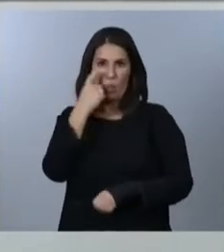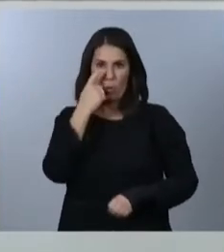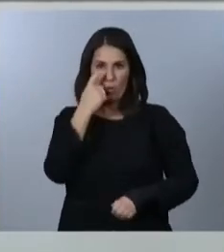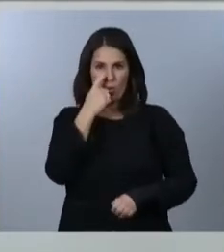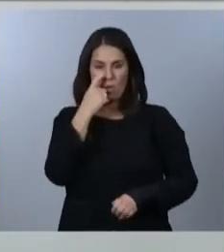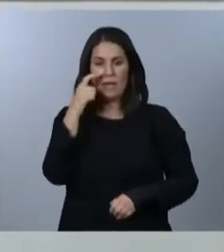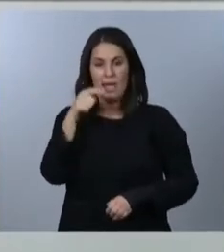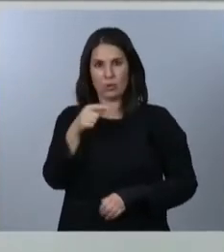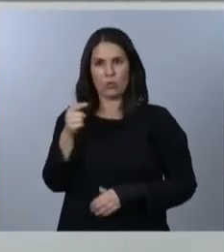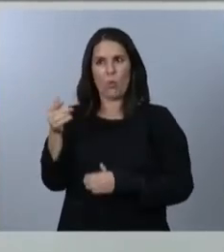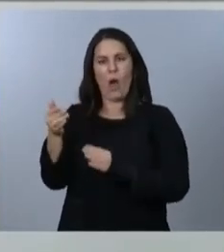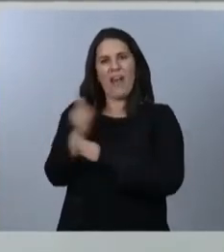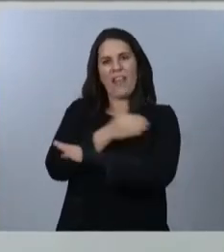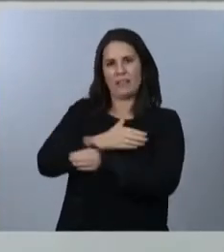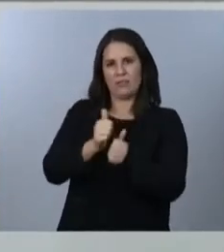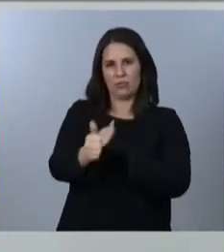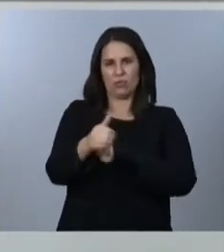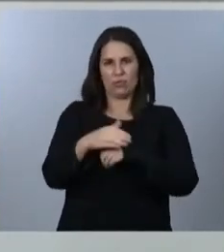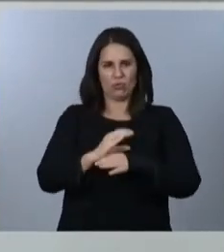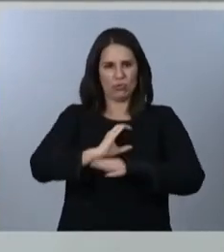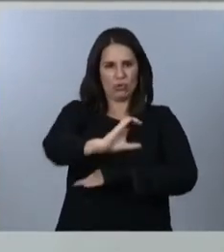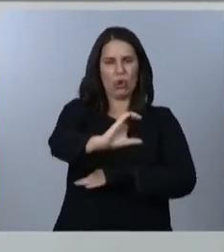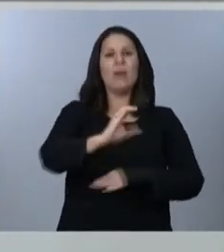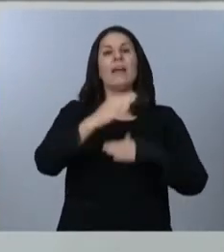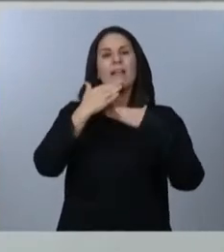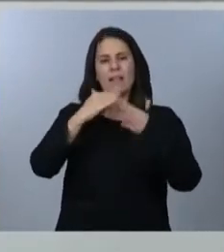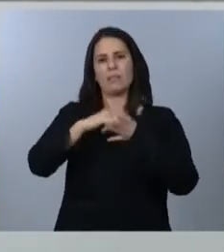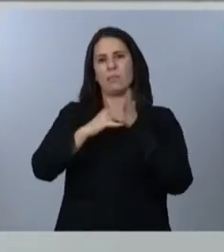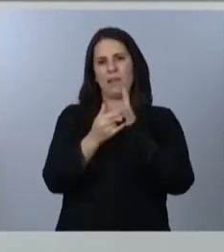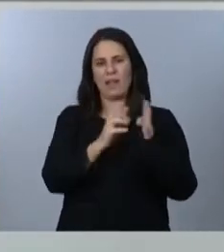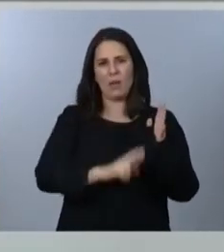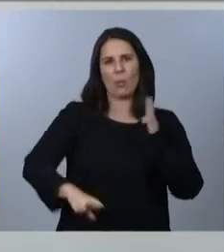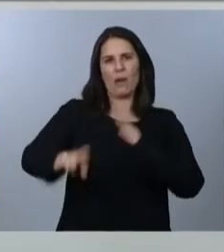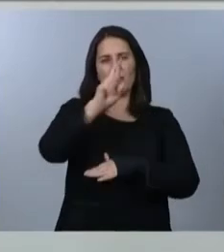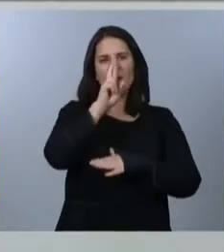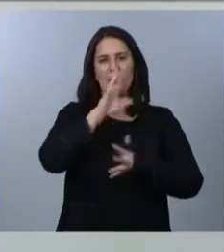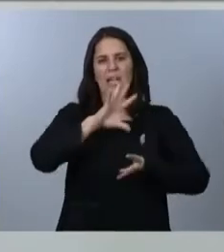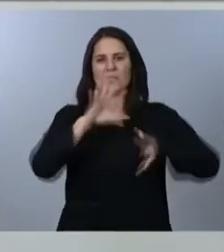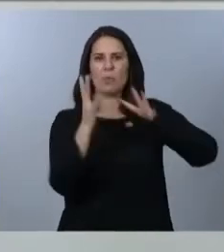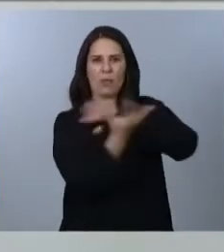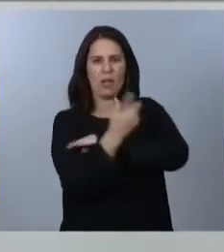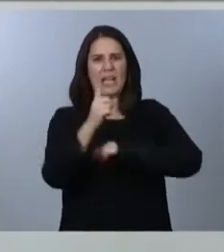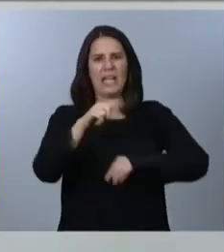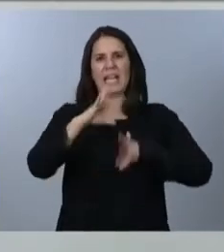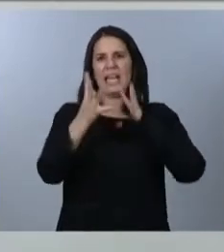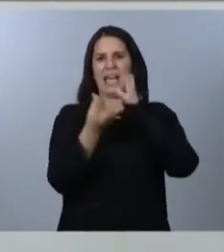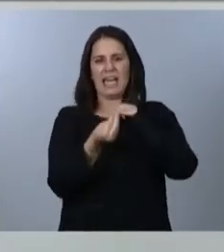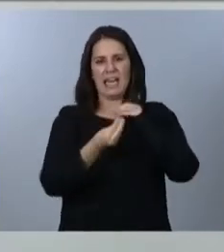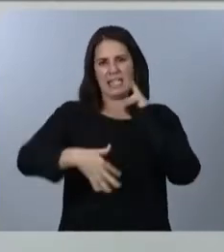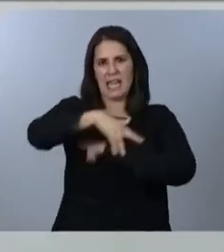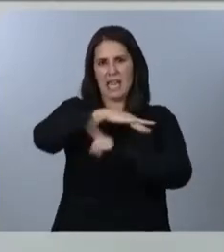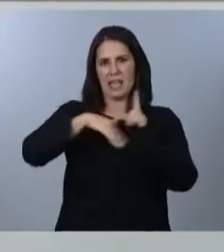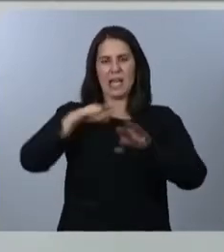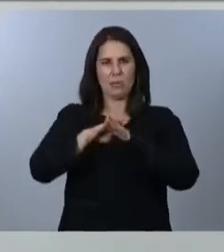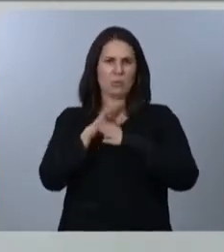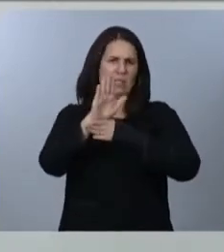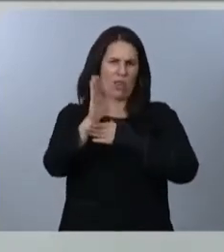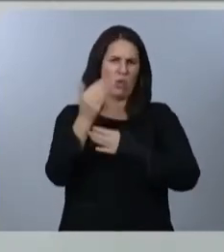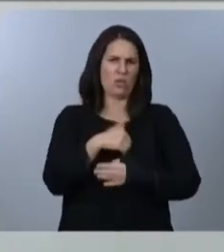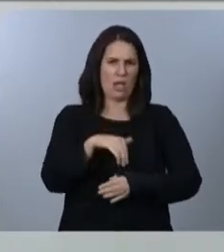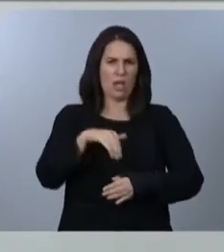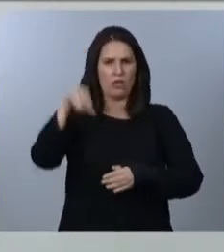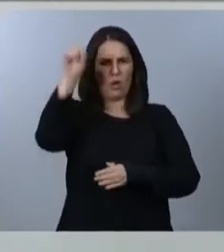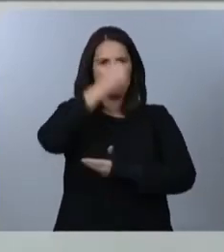canalizados eficientemente gracias al Plan de Recuperación, Transformación y Resiliencia que hemos presentado ante la opinión pública y que también hemos